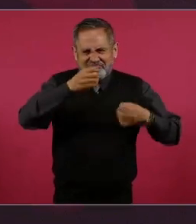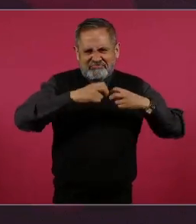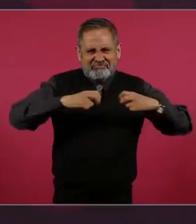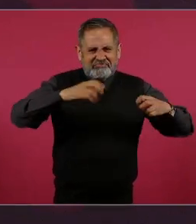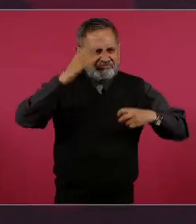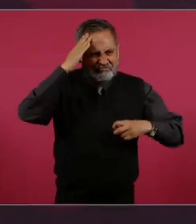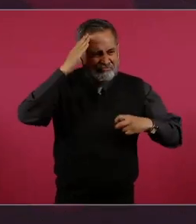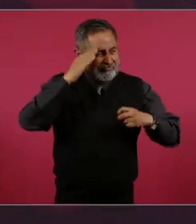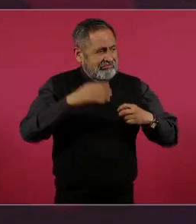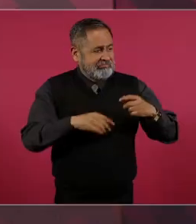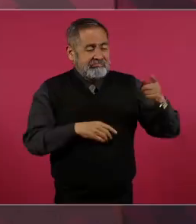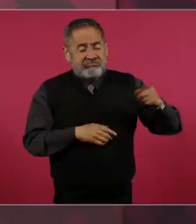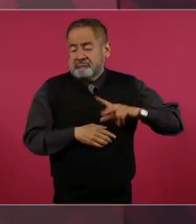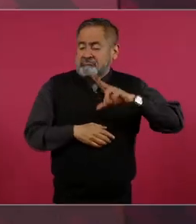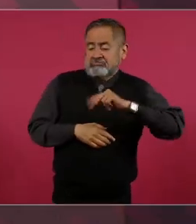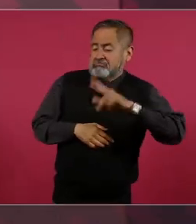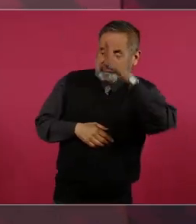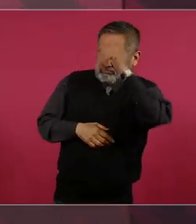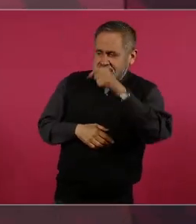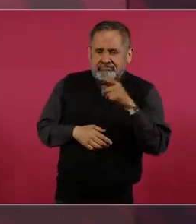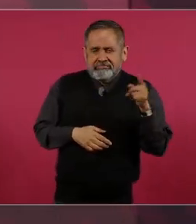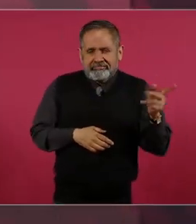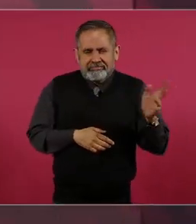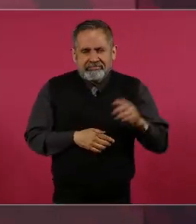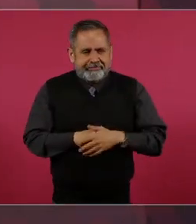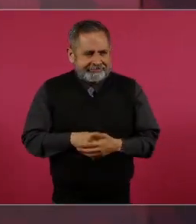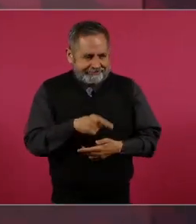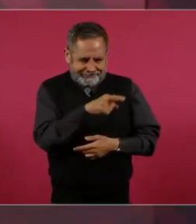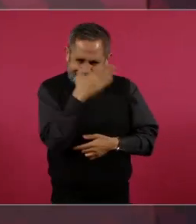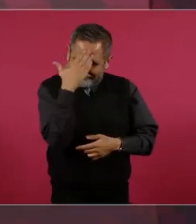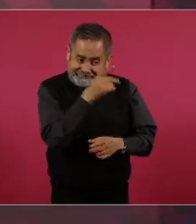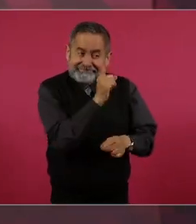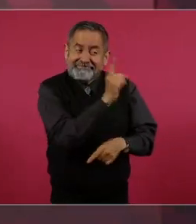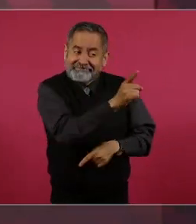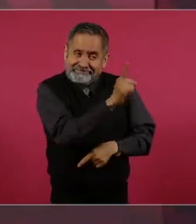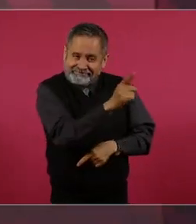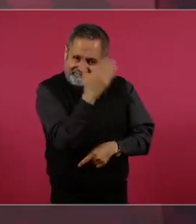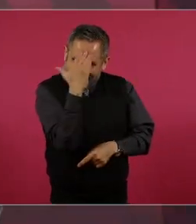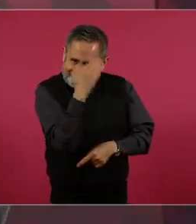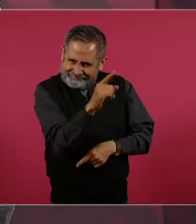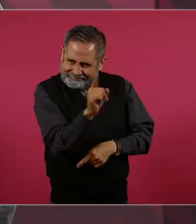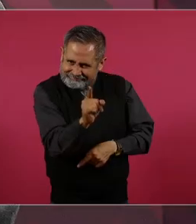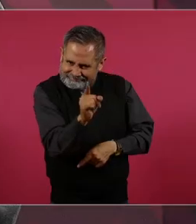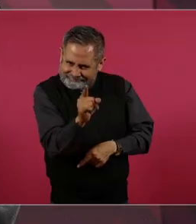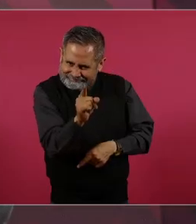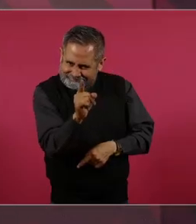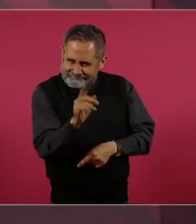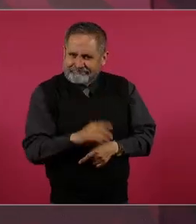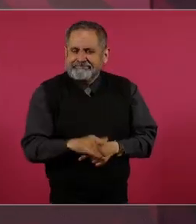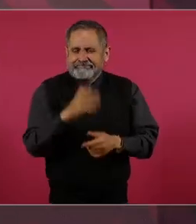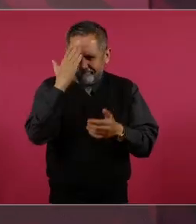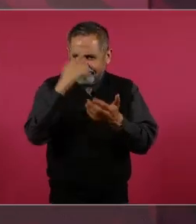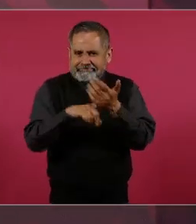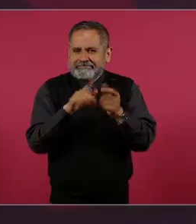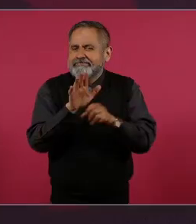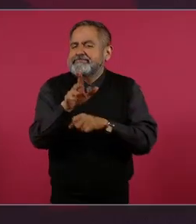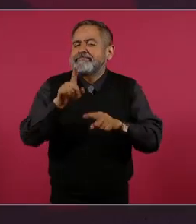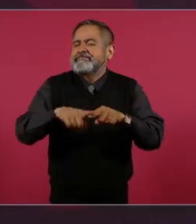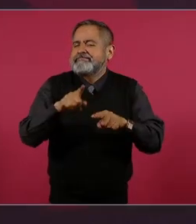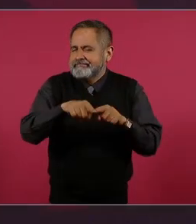grandotes, y ellos lo saben, a lo que me estoy refiriendo,